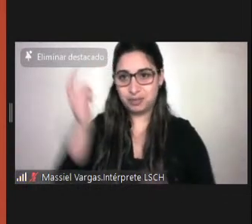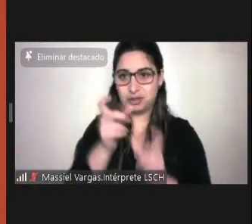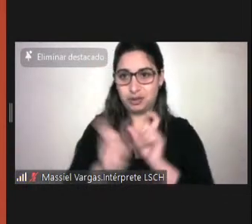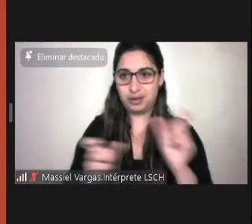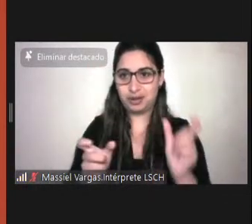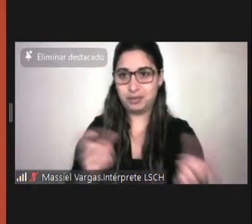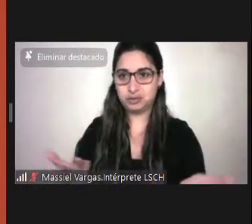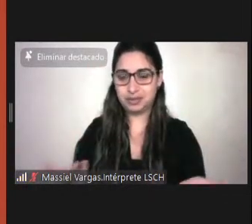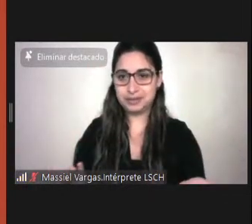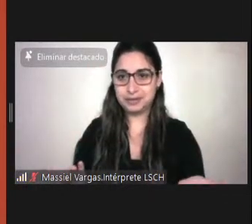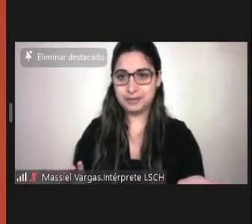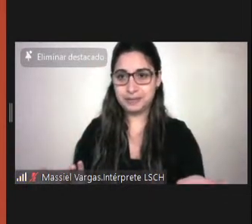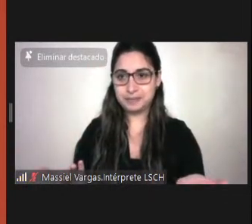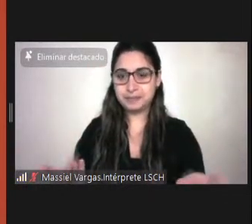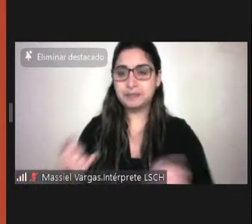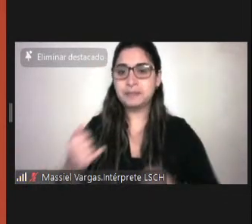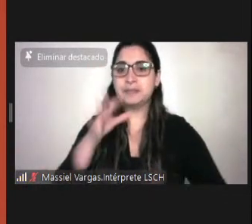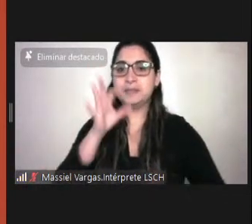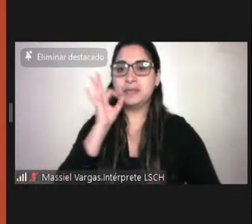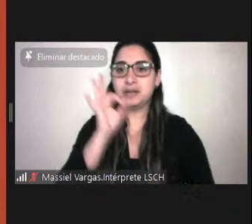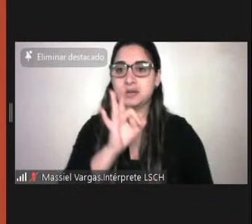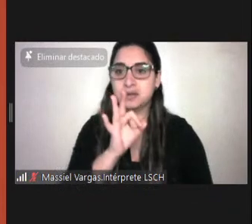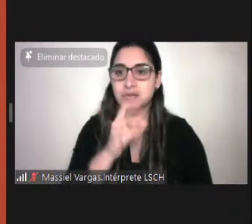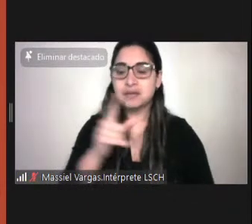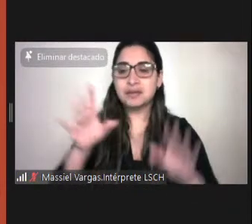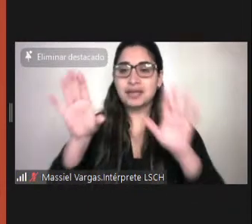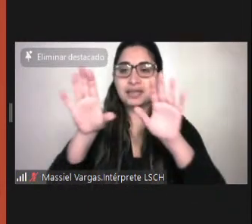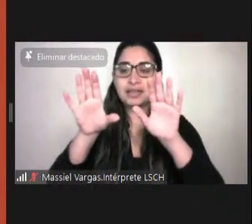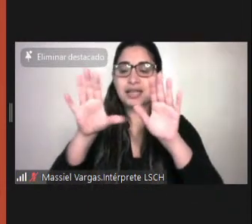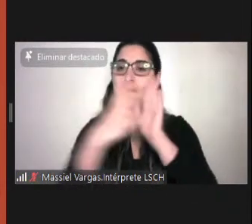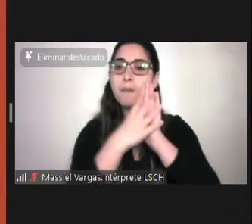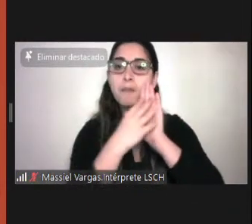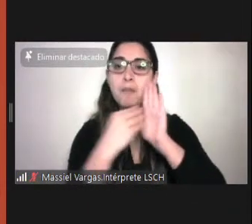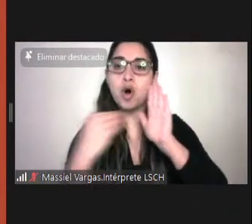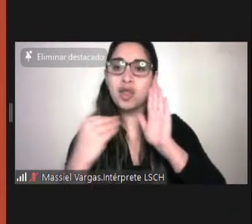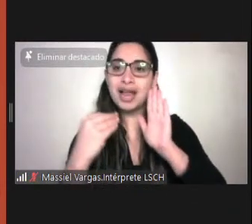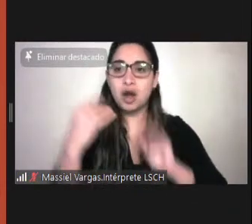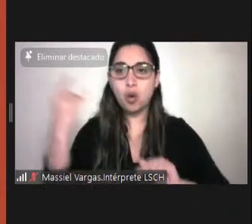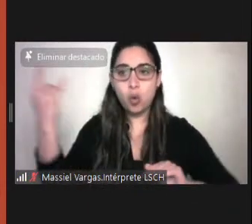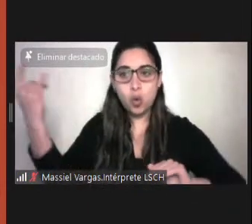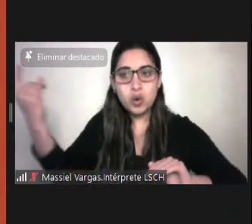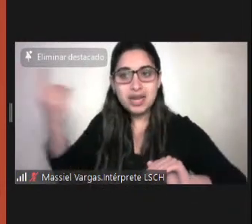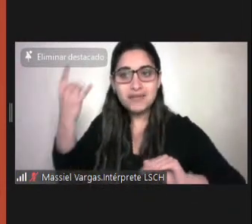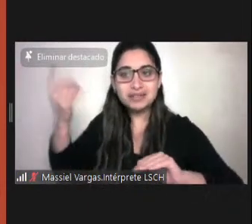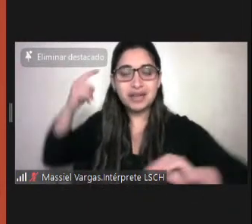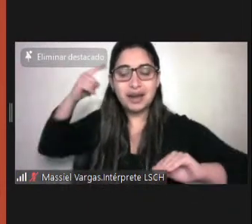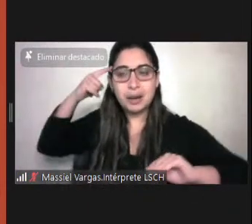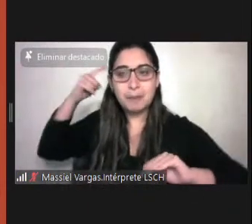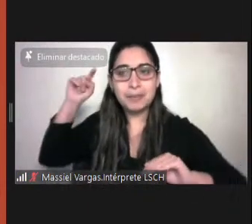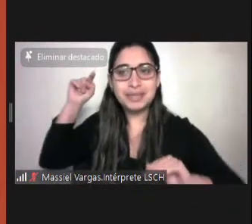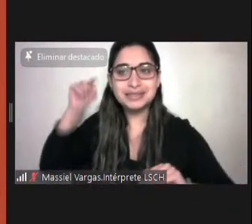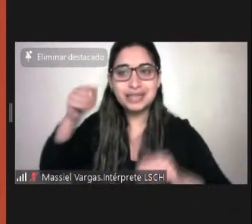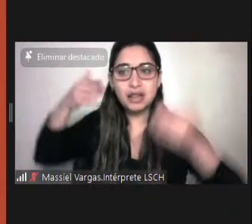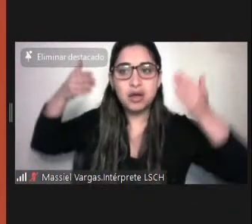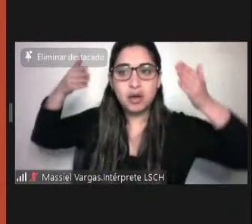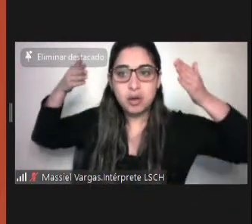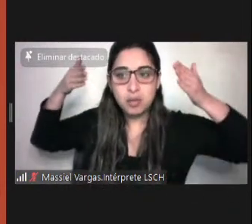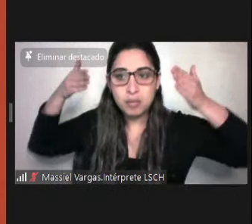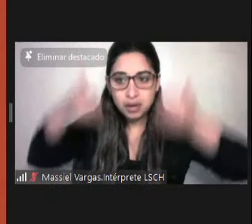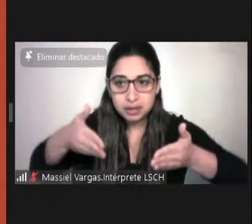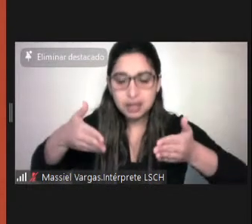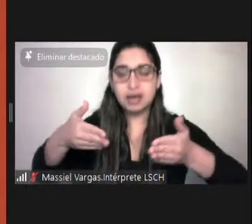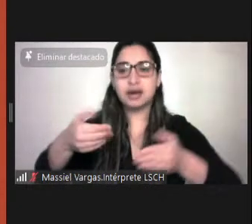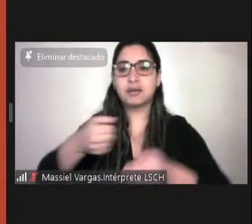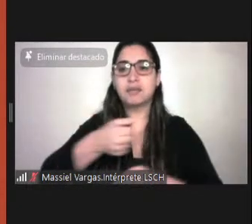Bueno, el diseño universal es generar desde un inicio todo pensado, concebido y proyectado para que sirva para todo,